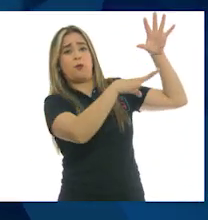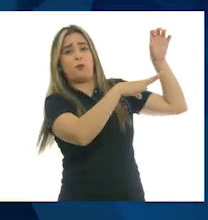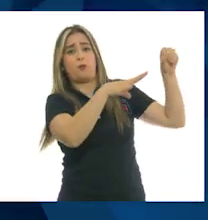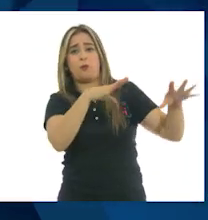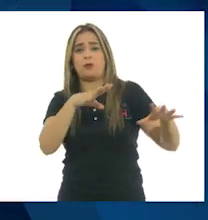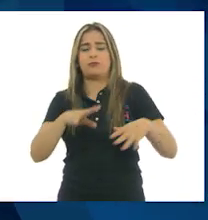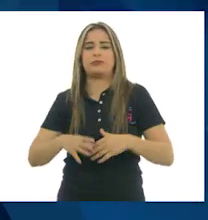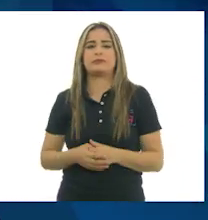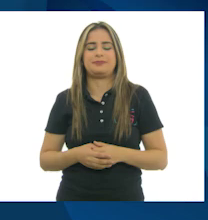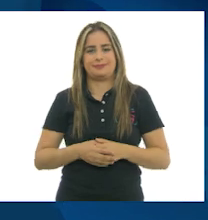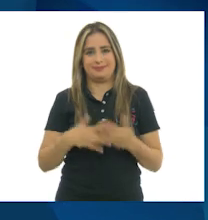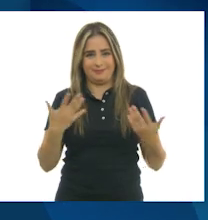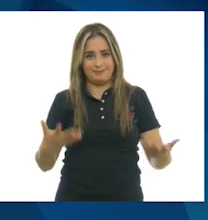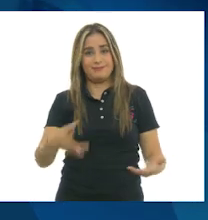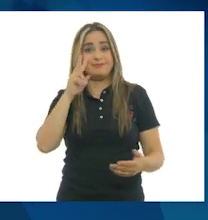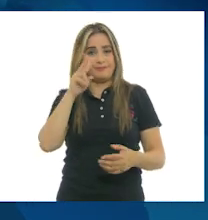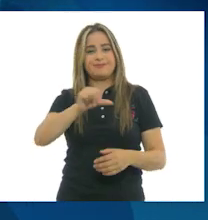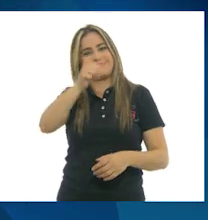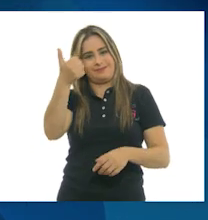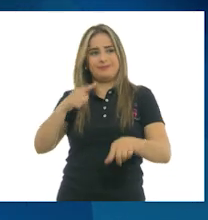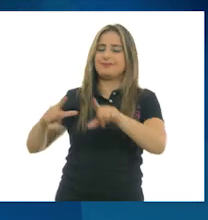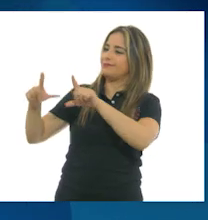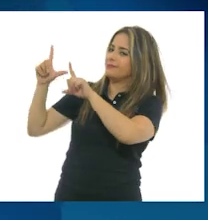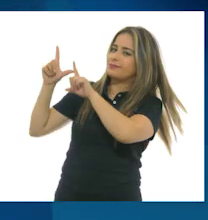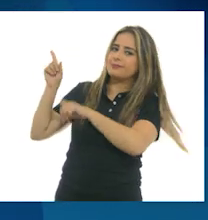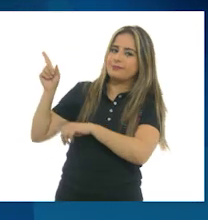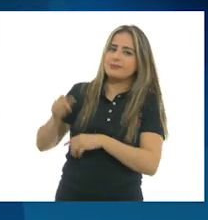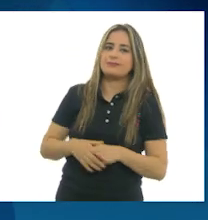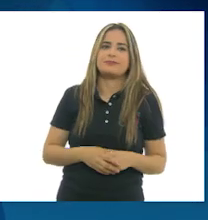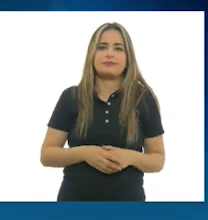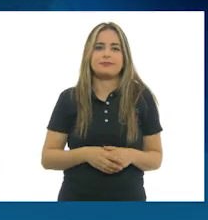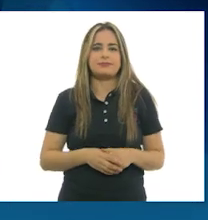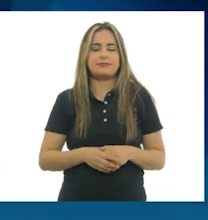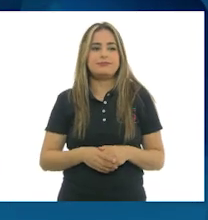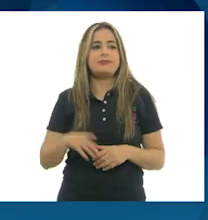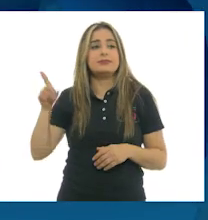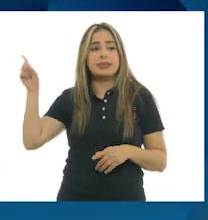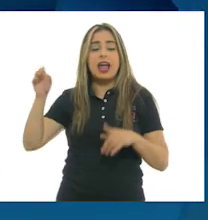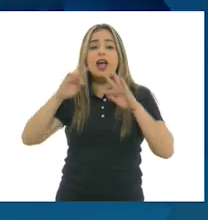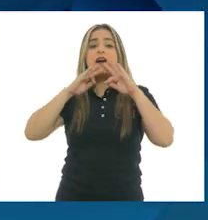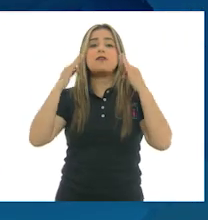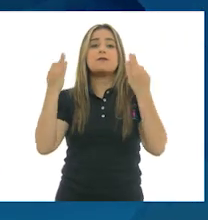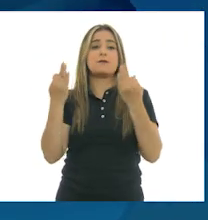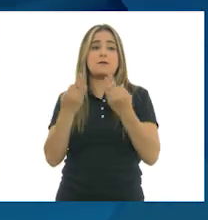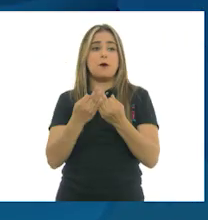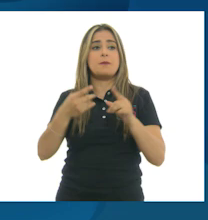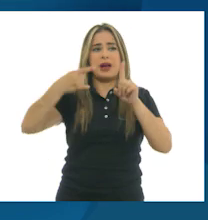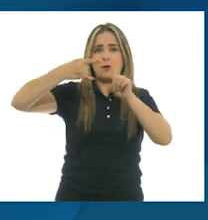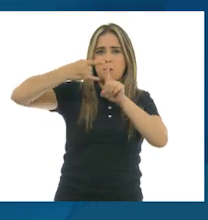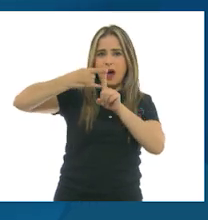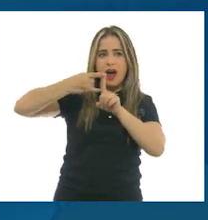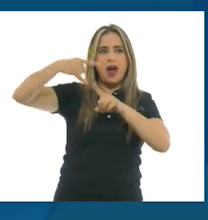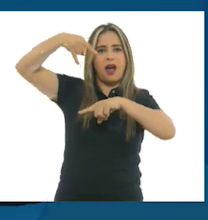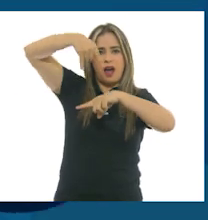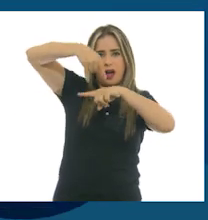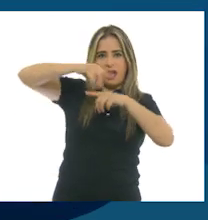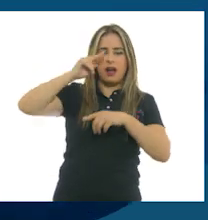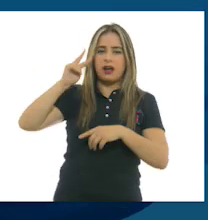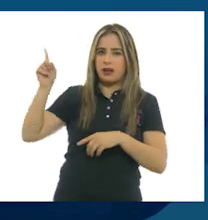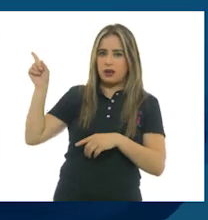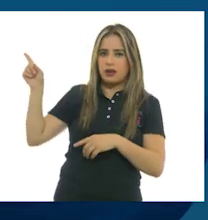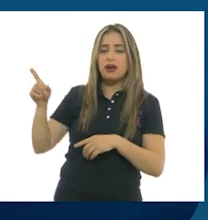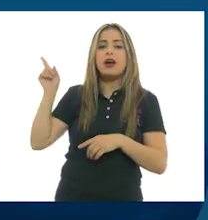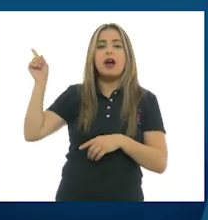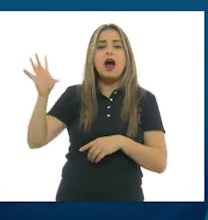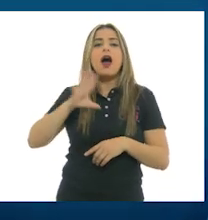Pasemos a la siguiente imagen, por favor. Aunque aquí las formas son geométricas, el uso de